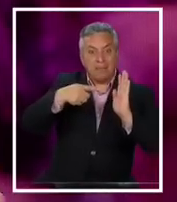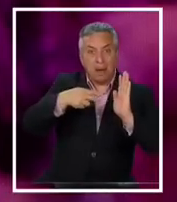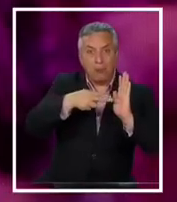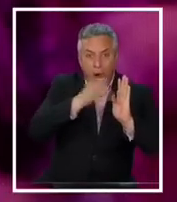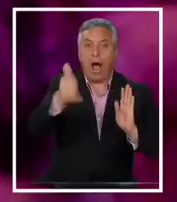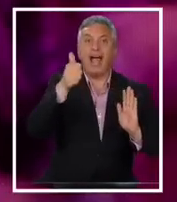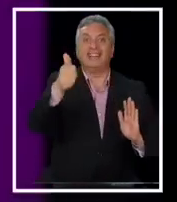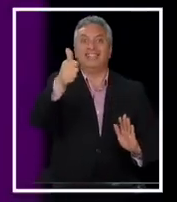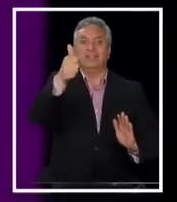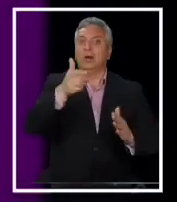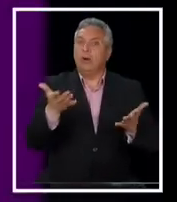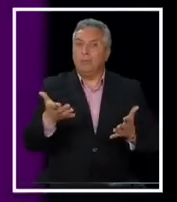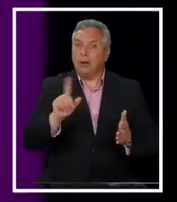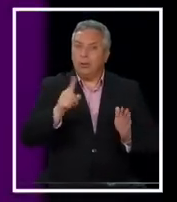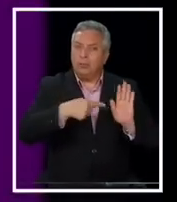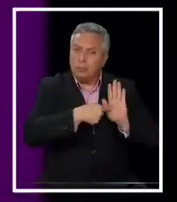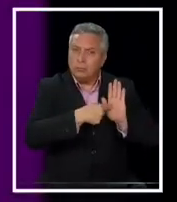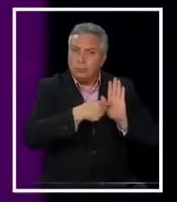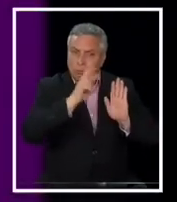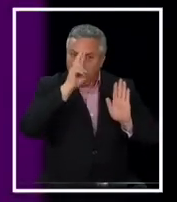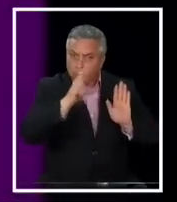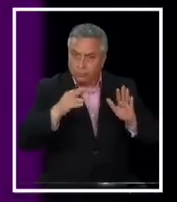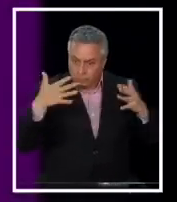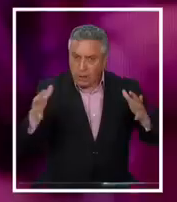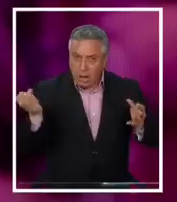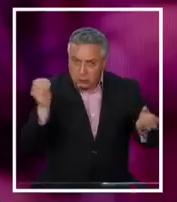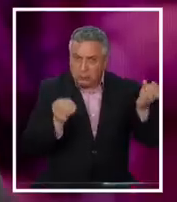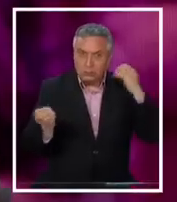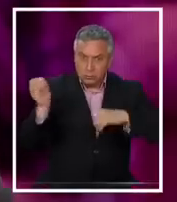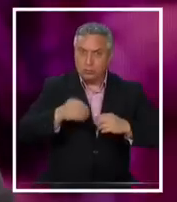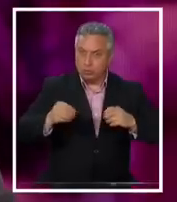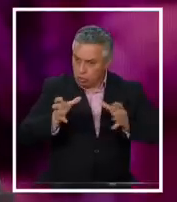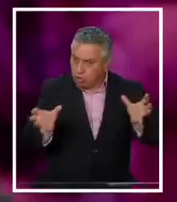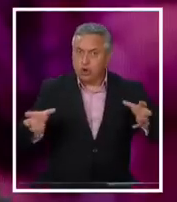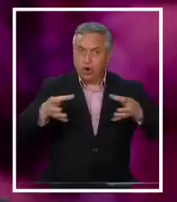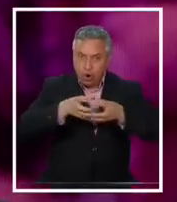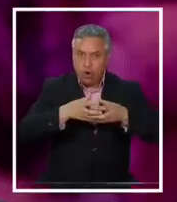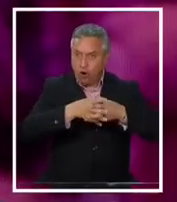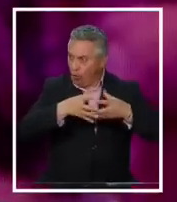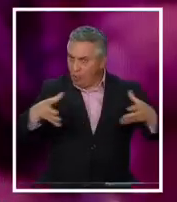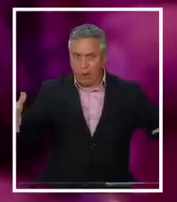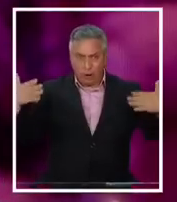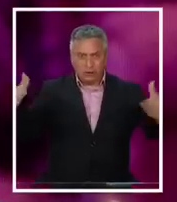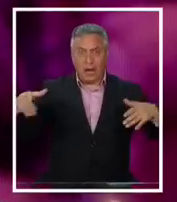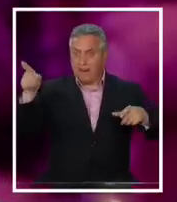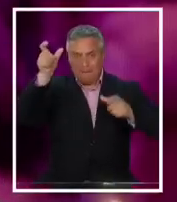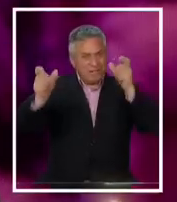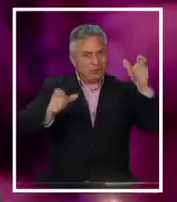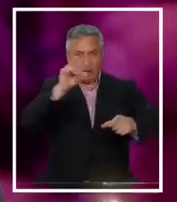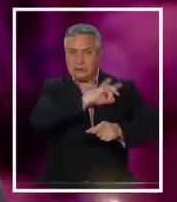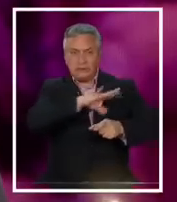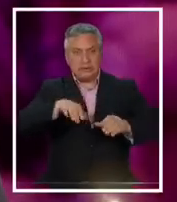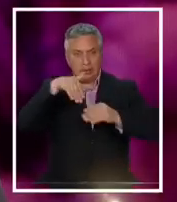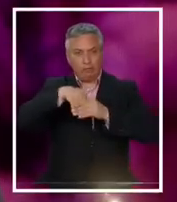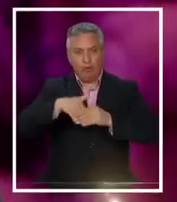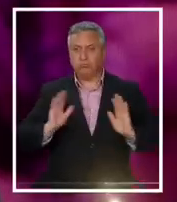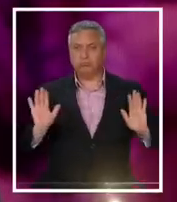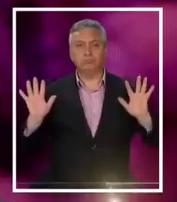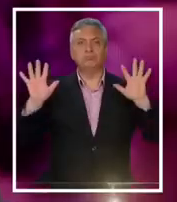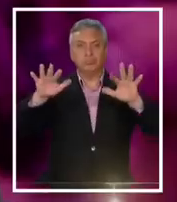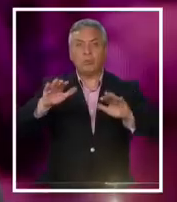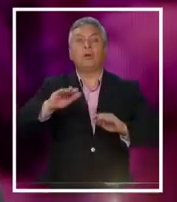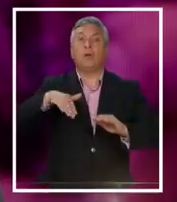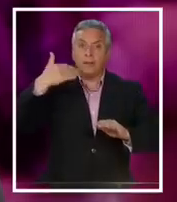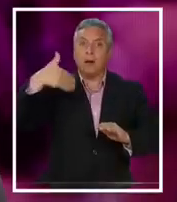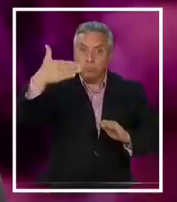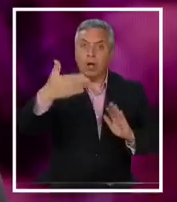no podemos quedarnos con esta constitución que fue elaborada por un amplio grupo de constituyentes elegidos por la ciudadanía y que podemos después sin